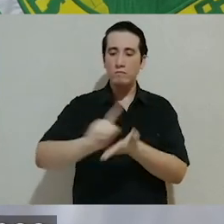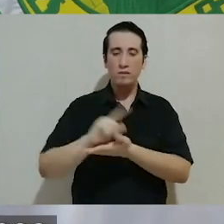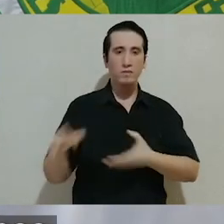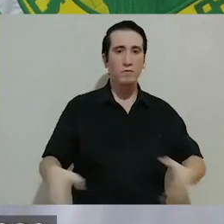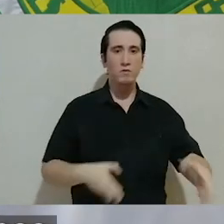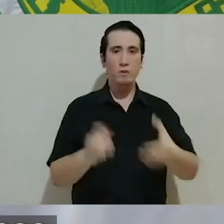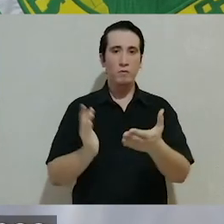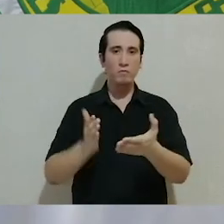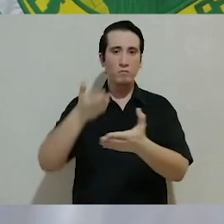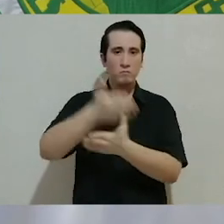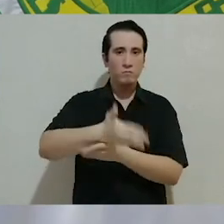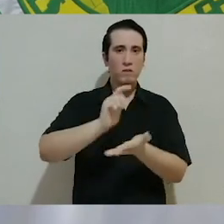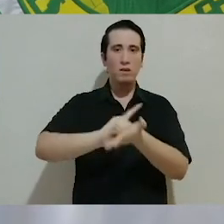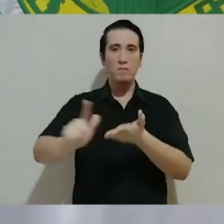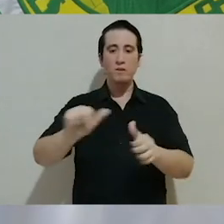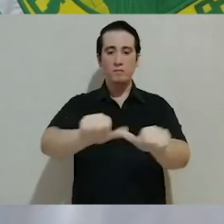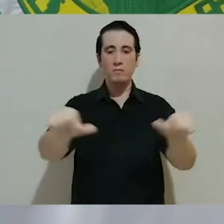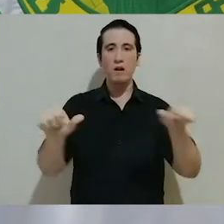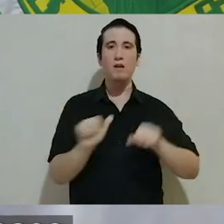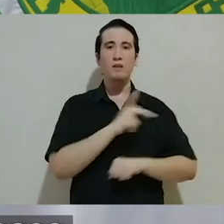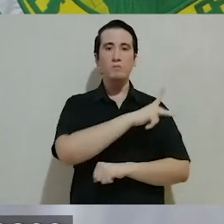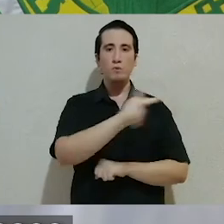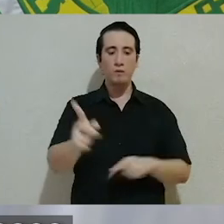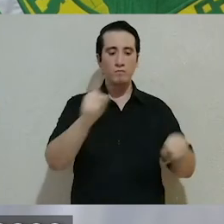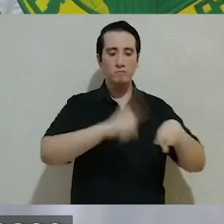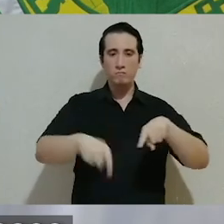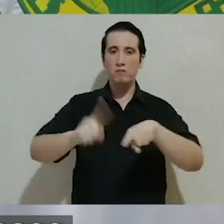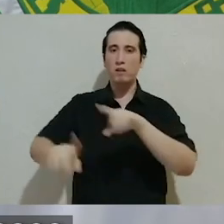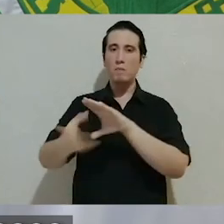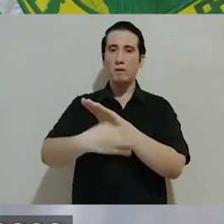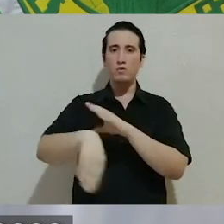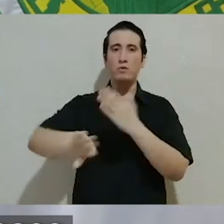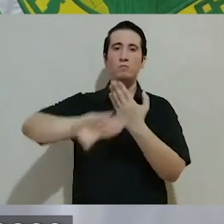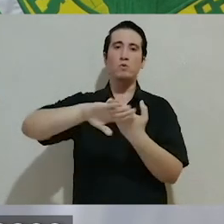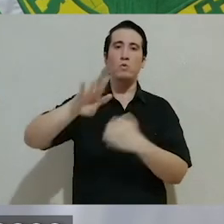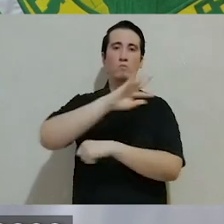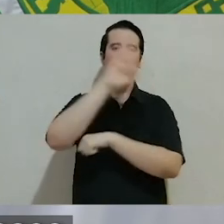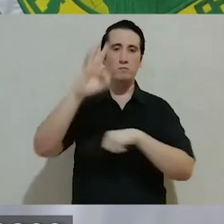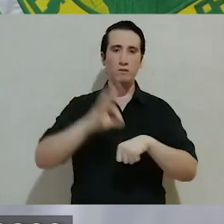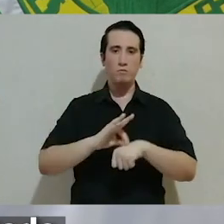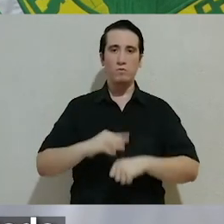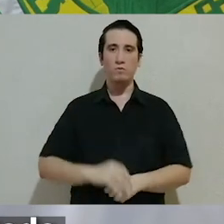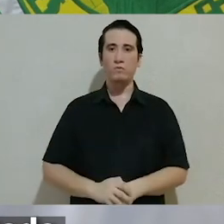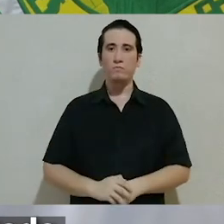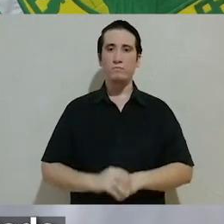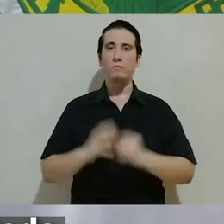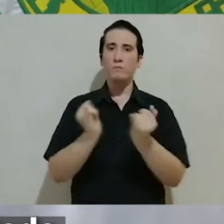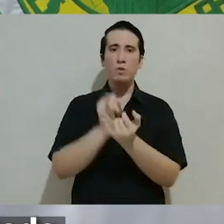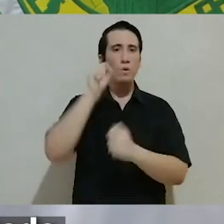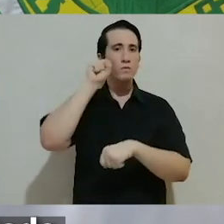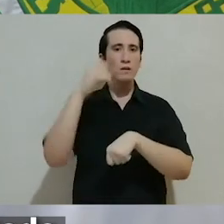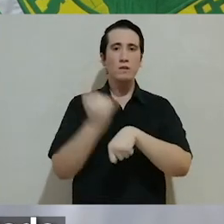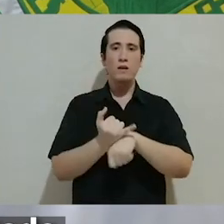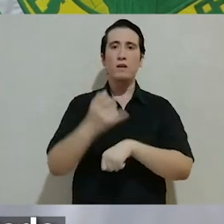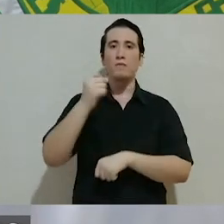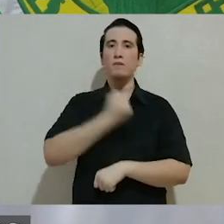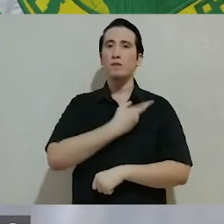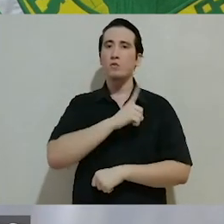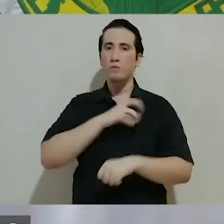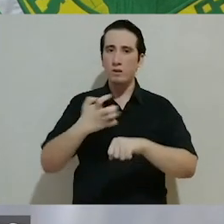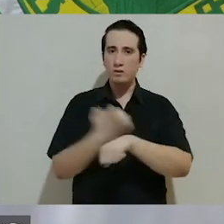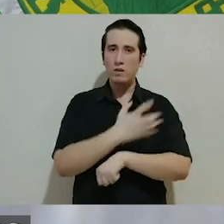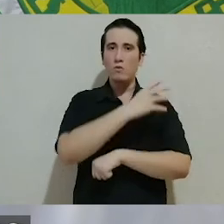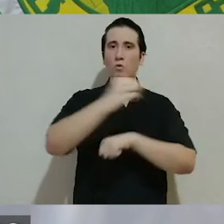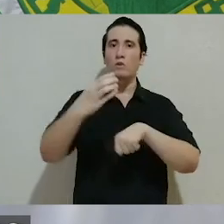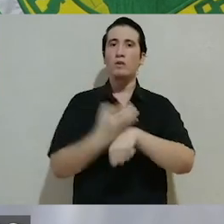limpieza de caminos de acceso, limpieza de áreas públicas, descacharización para el combate al mosco. Además, la Secretaría de Salud en el Estado,